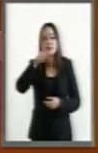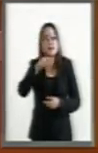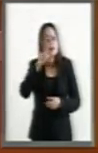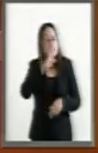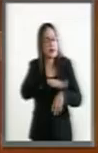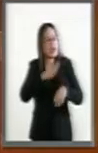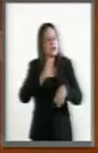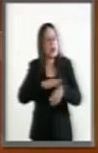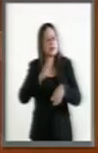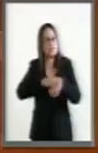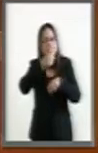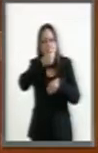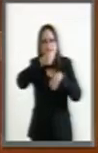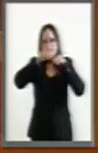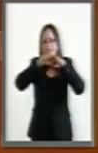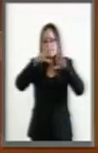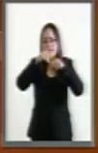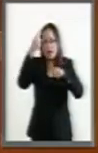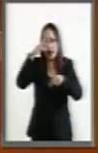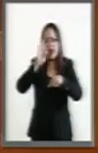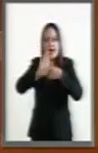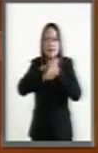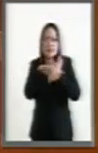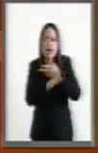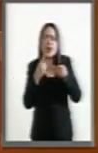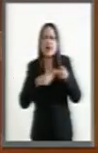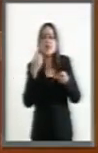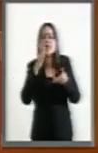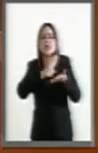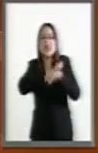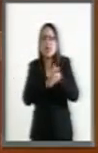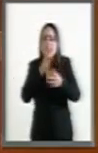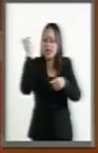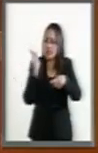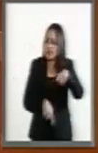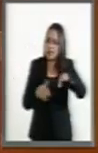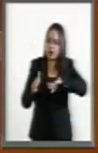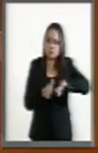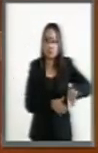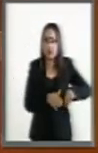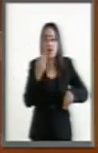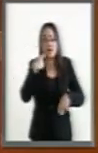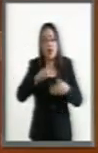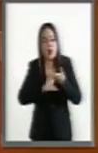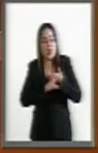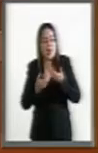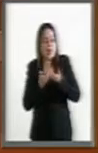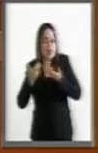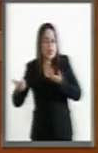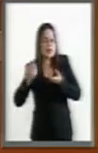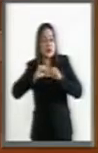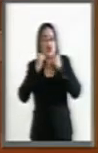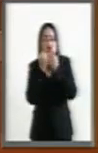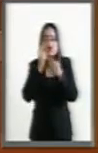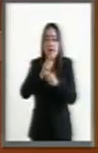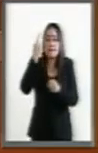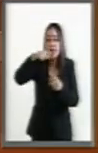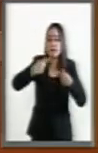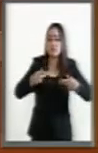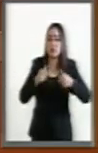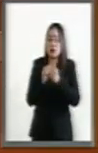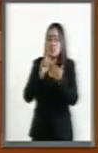campañas encaminadas a prevenir y erradicar la discriminación y exclusión social de las personas con